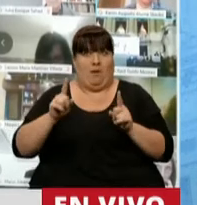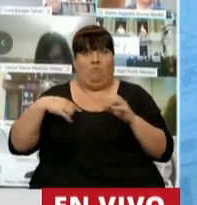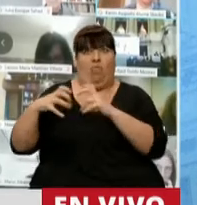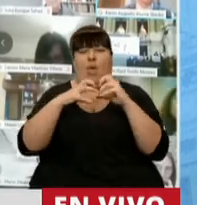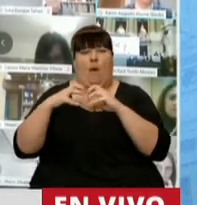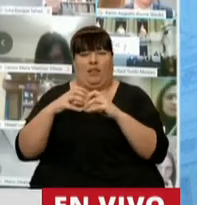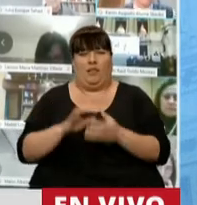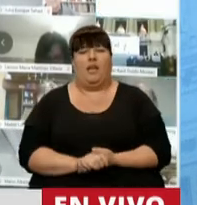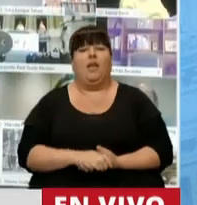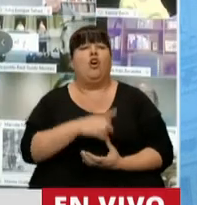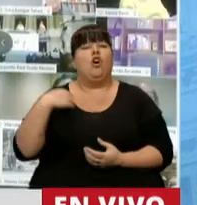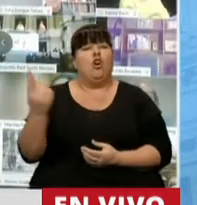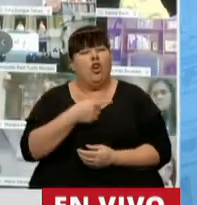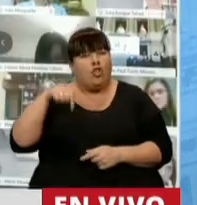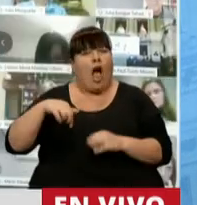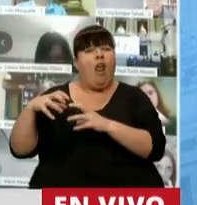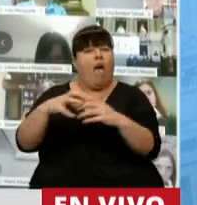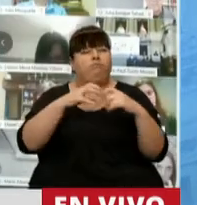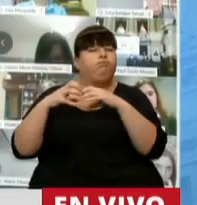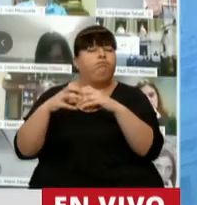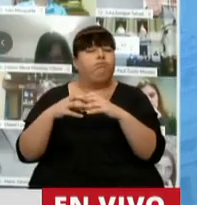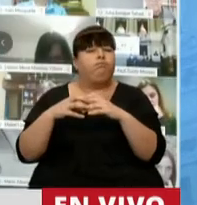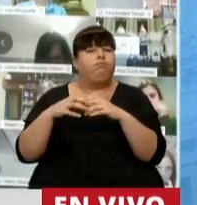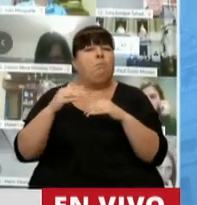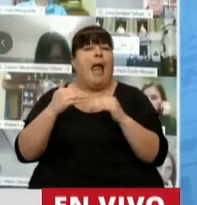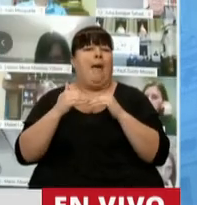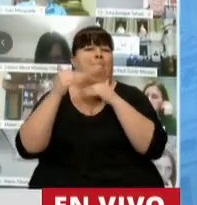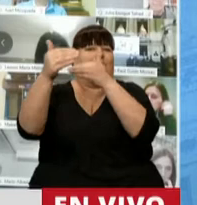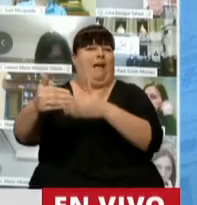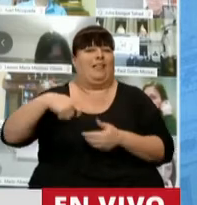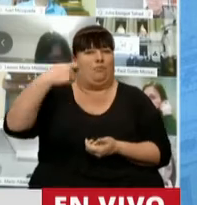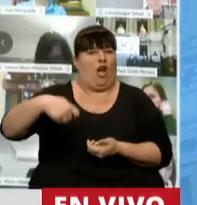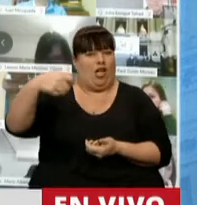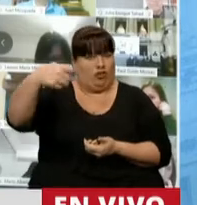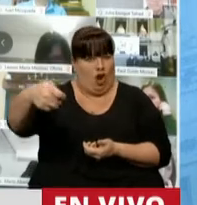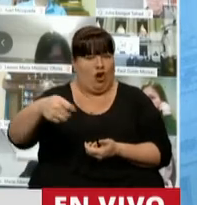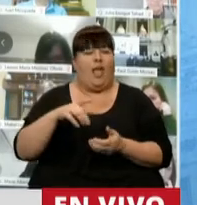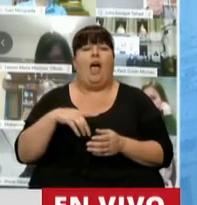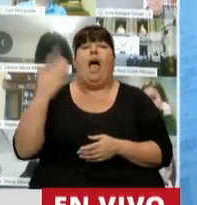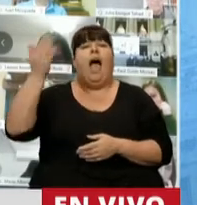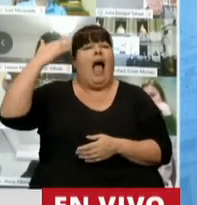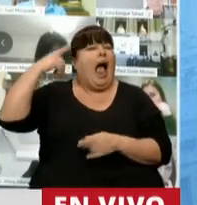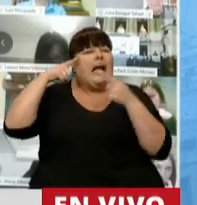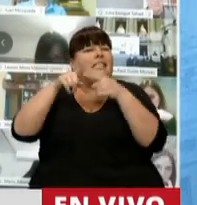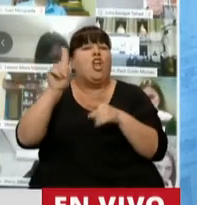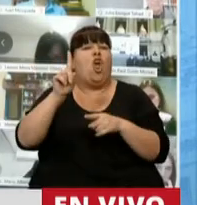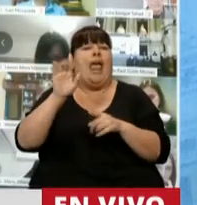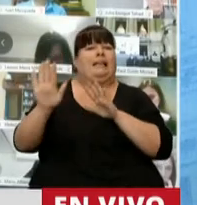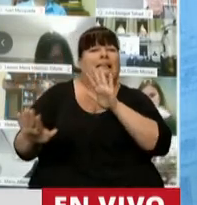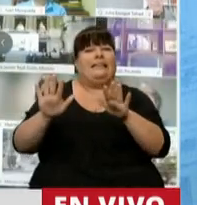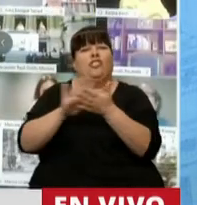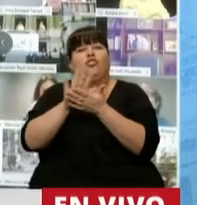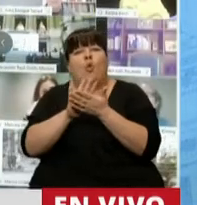discutiendo. Nosotros estamos discutiendo una ampliación de la moratoria que en su momento tuvo como objeto no paliar las